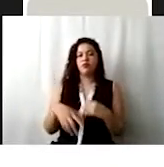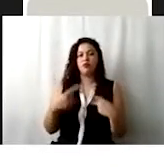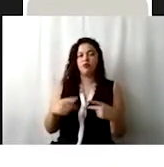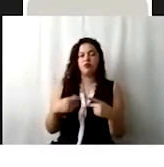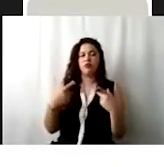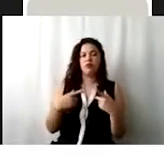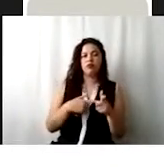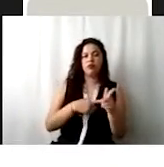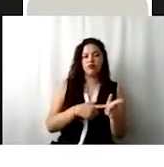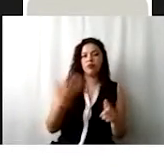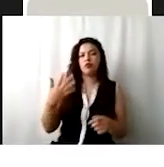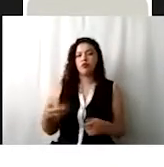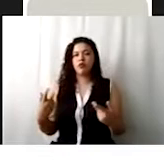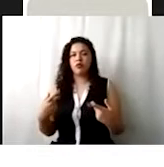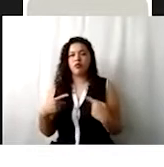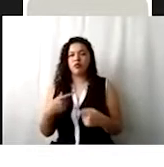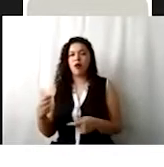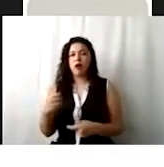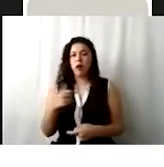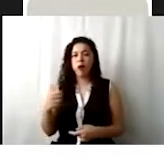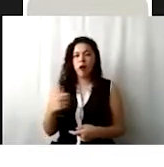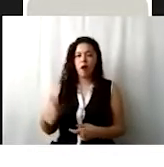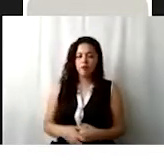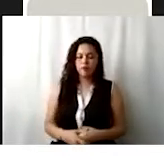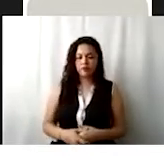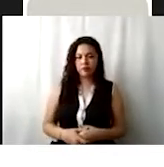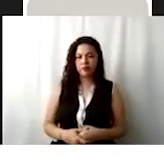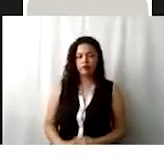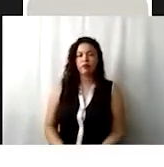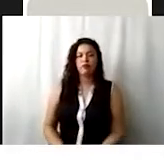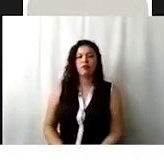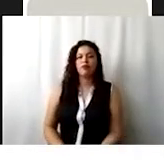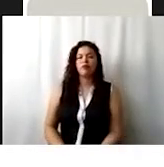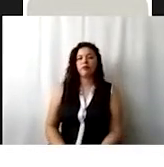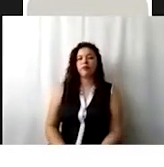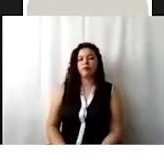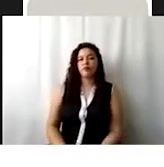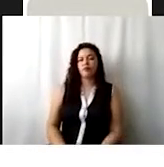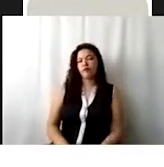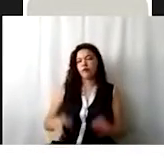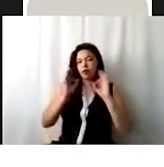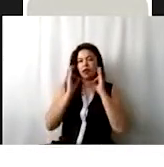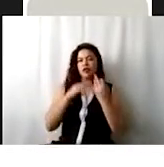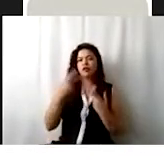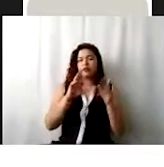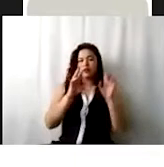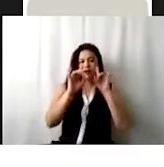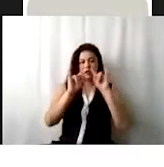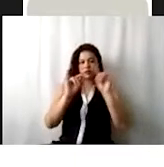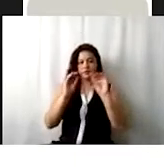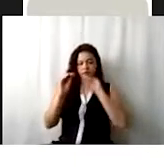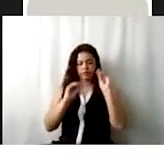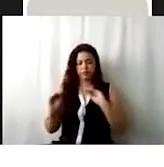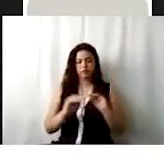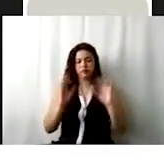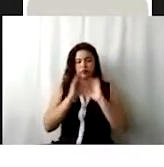y 10 personas como población flotante. Esta es una forma en la que ustedes pueden estructurar su programa de trabajo y